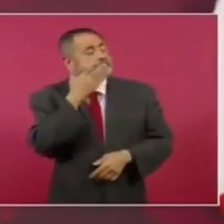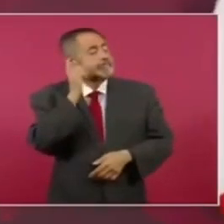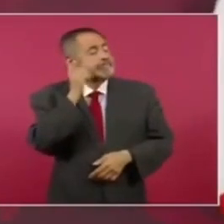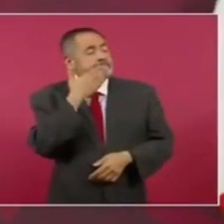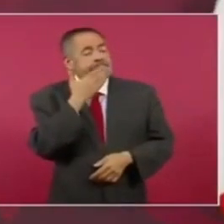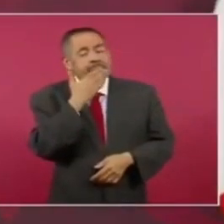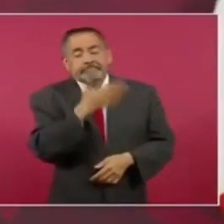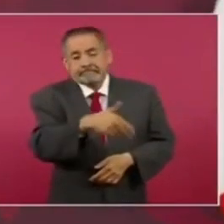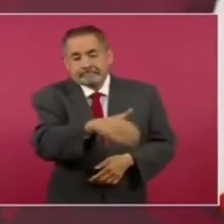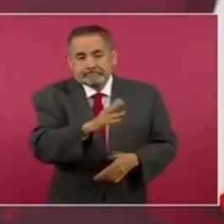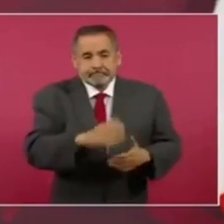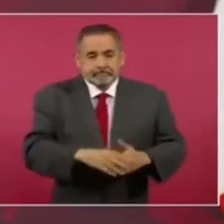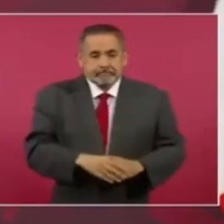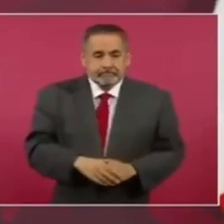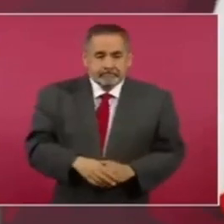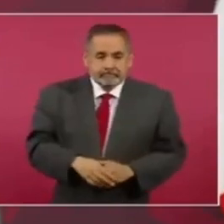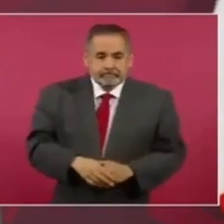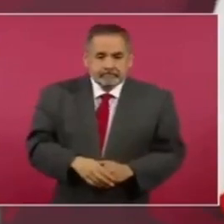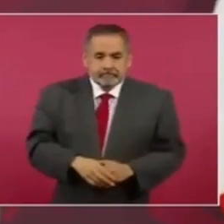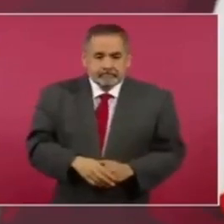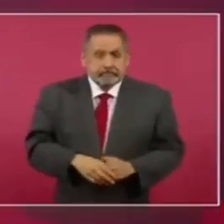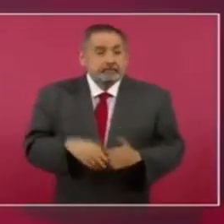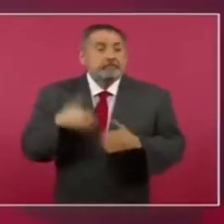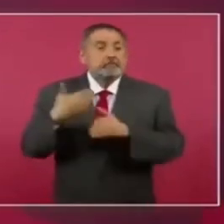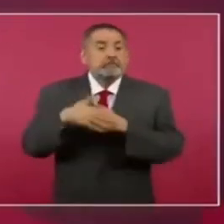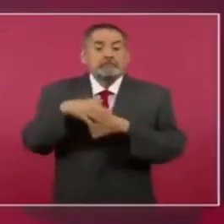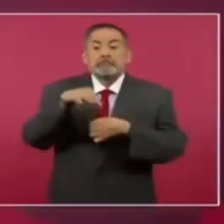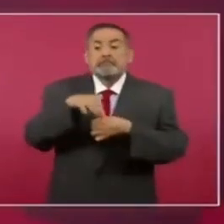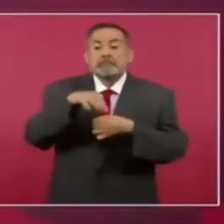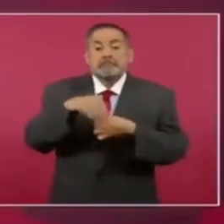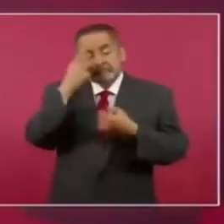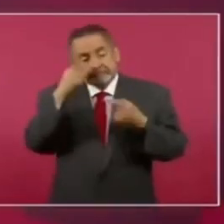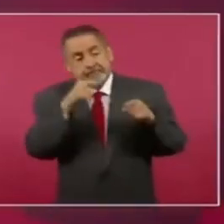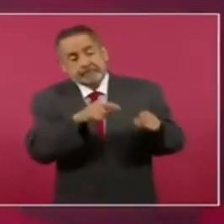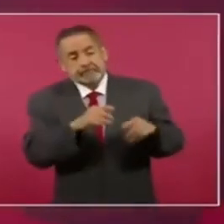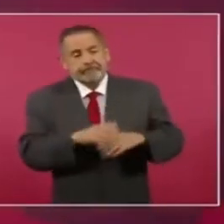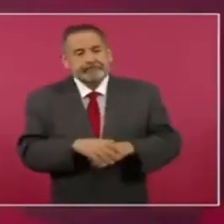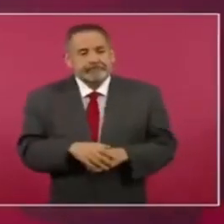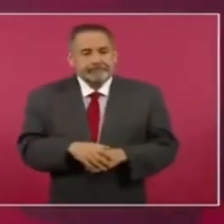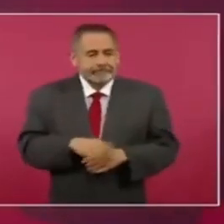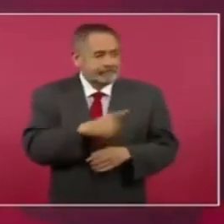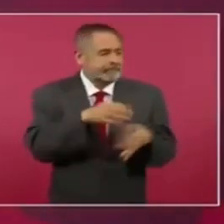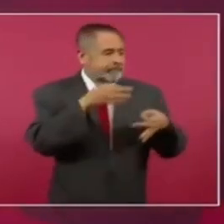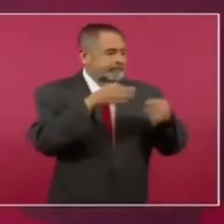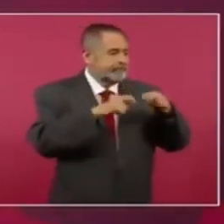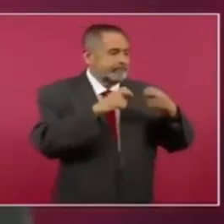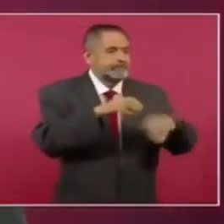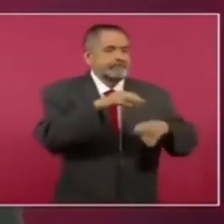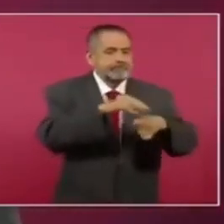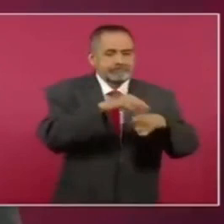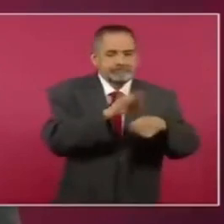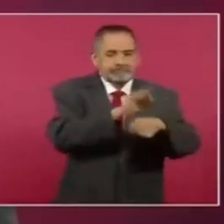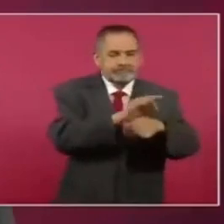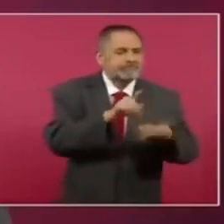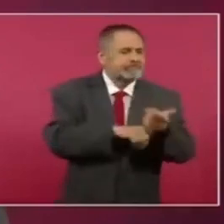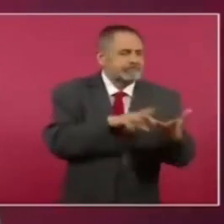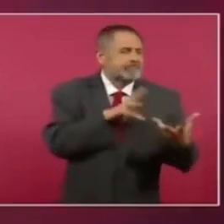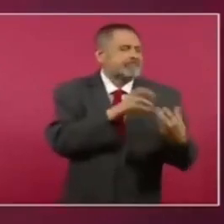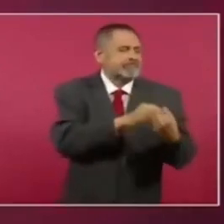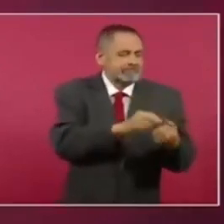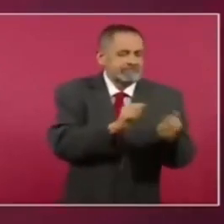va a tener votos de los ministros, es más, ya los tiene,